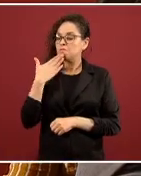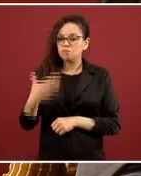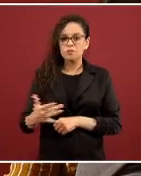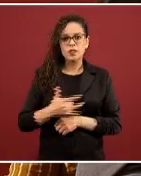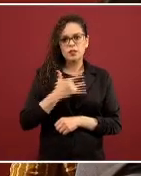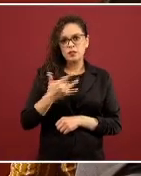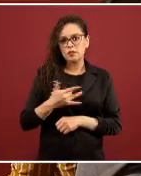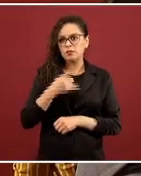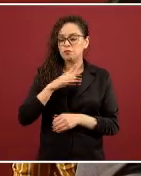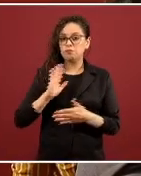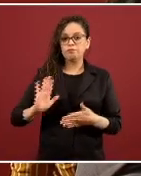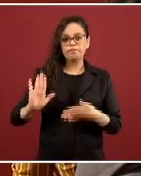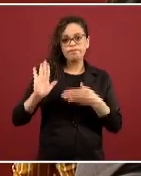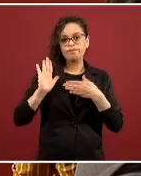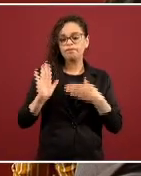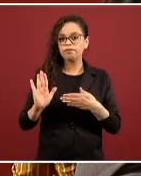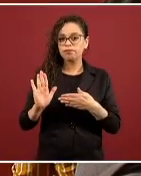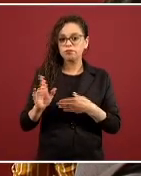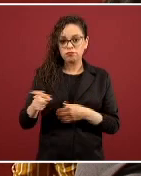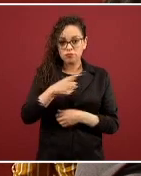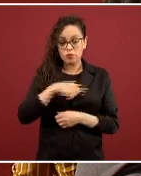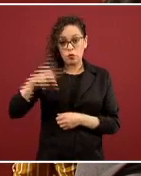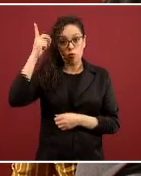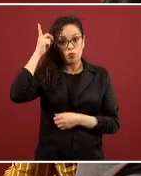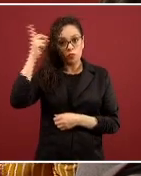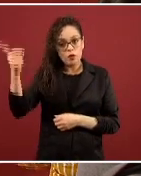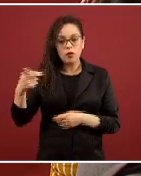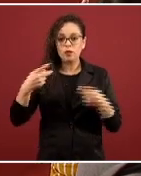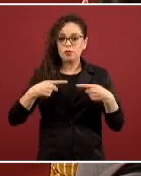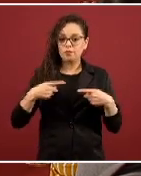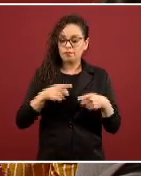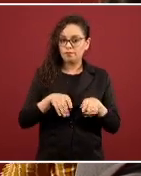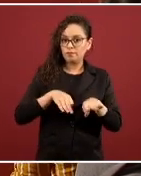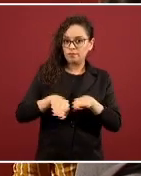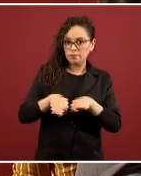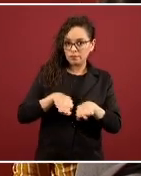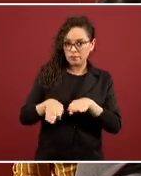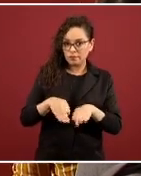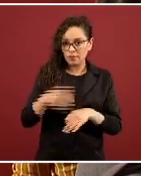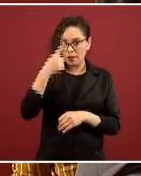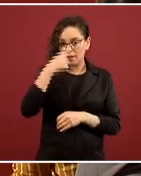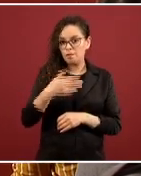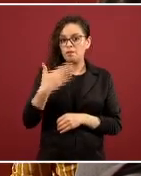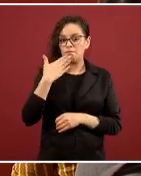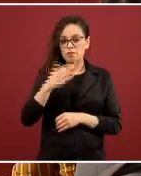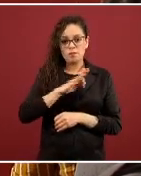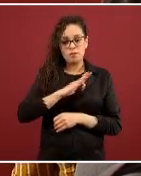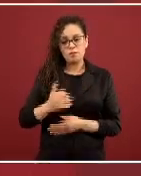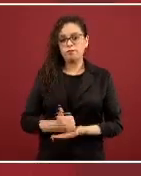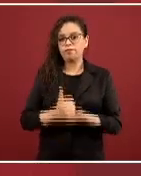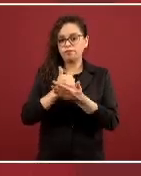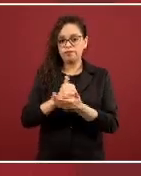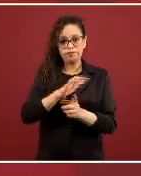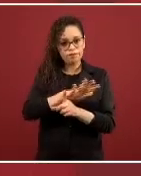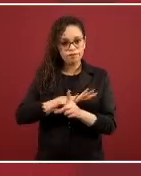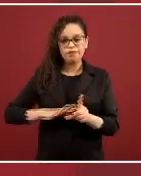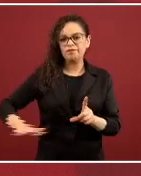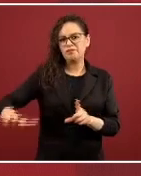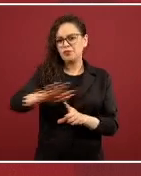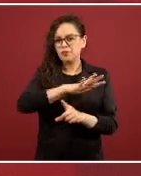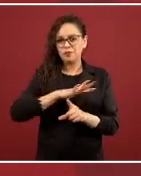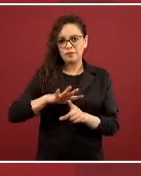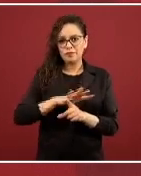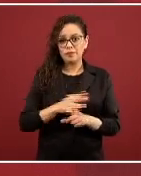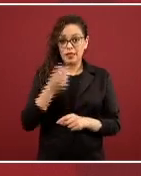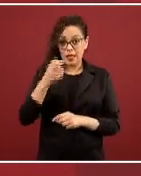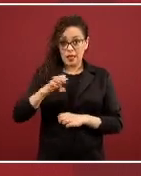propietarios, sus trabajadores, sus administradores, comprometidas con una acción de interés colectivo. Entonces, aquellas empresas que